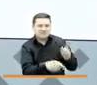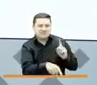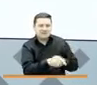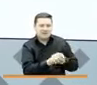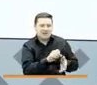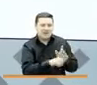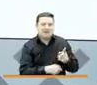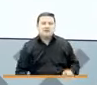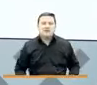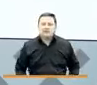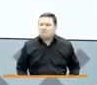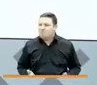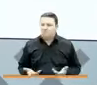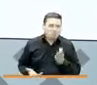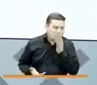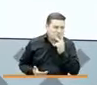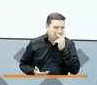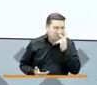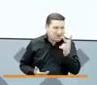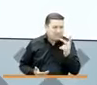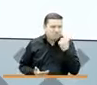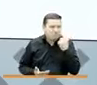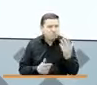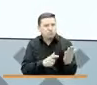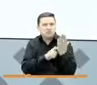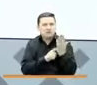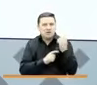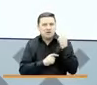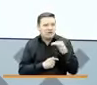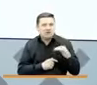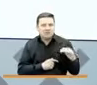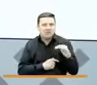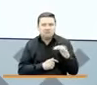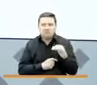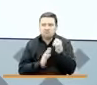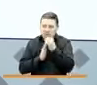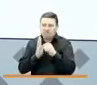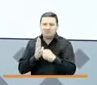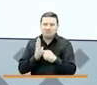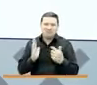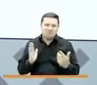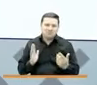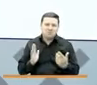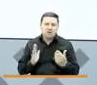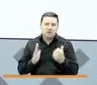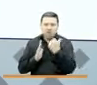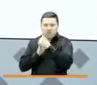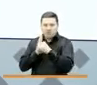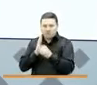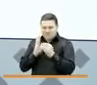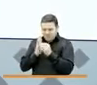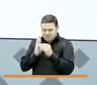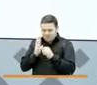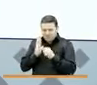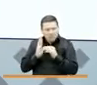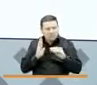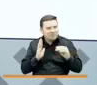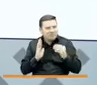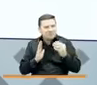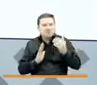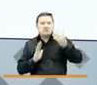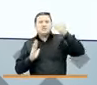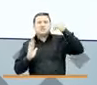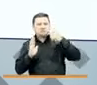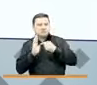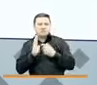pandemia y que no la veíamos reflejada como beneficiarios de nuestros programas. Nuestros programas que venían existiendo desde antes